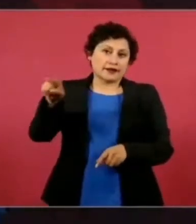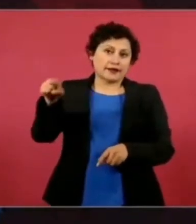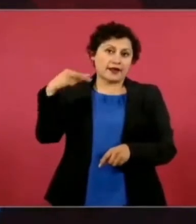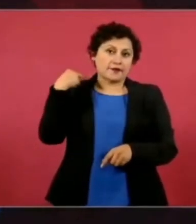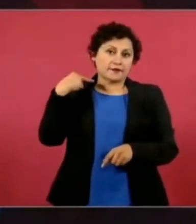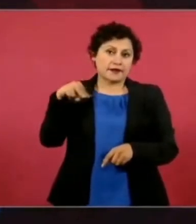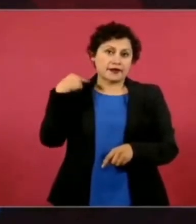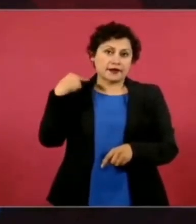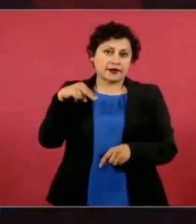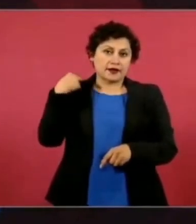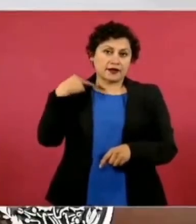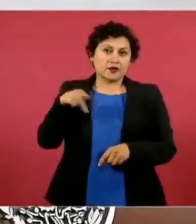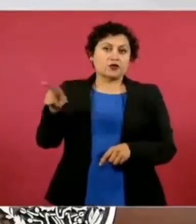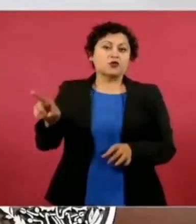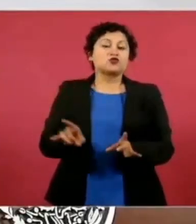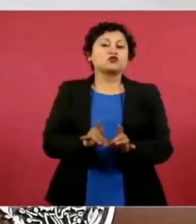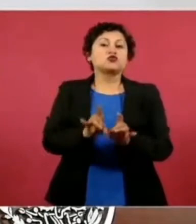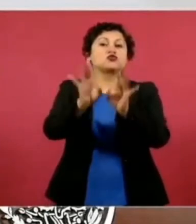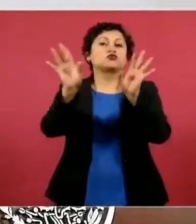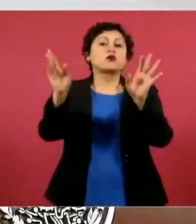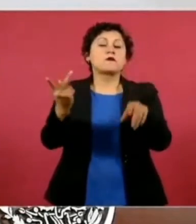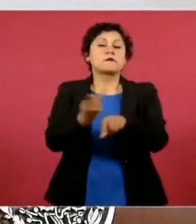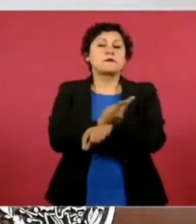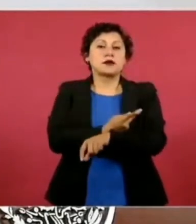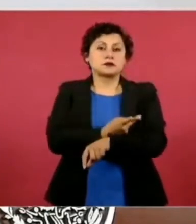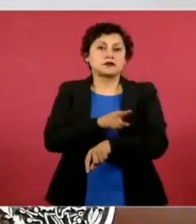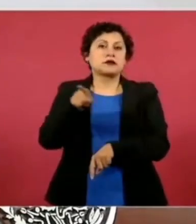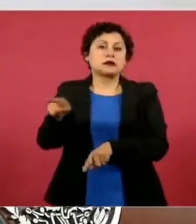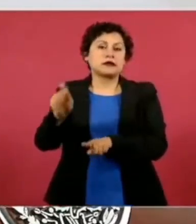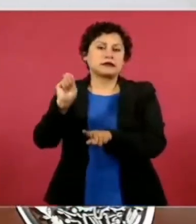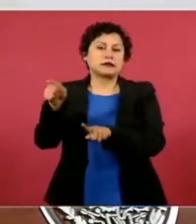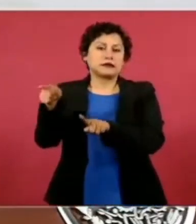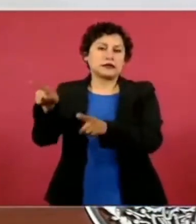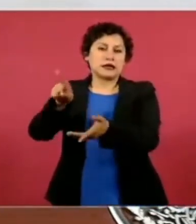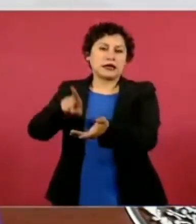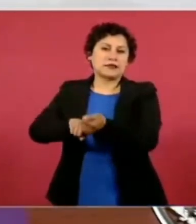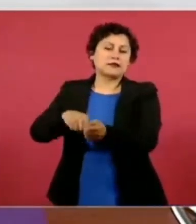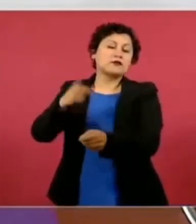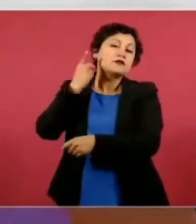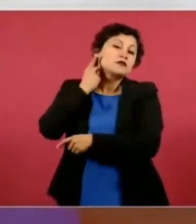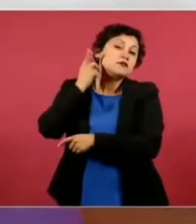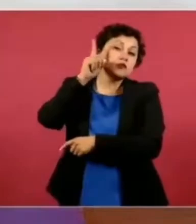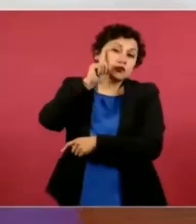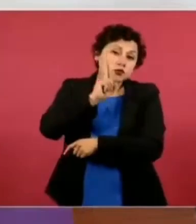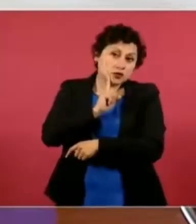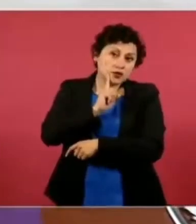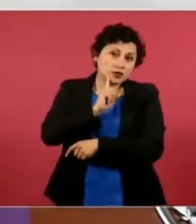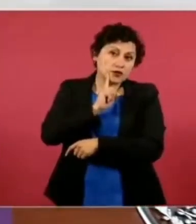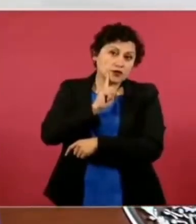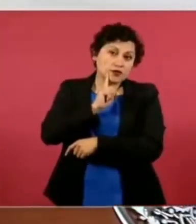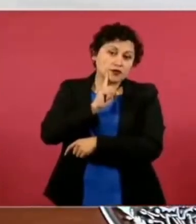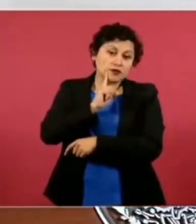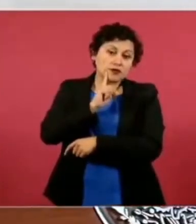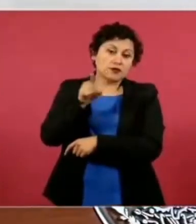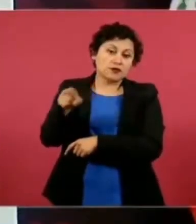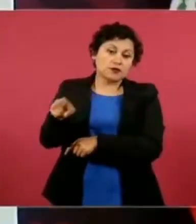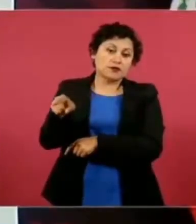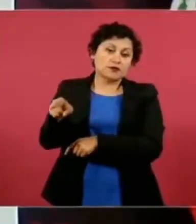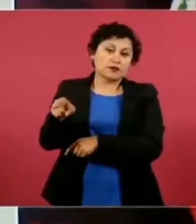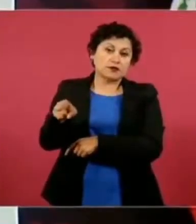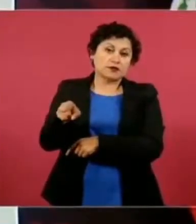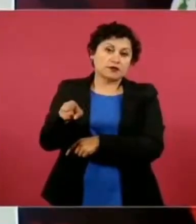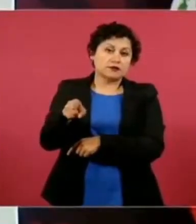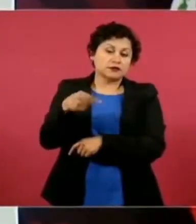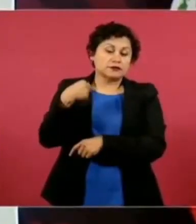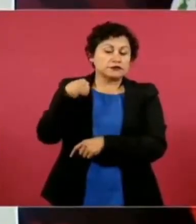en donde a una diputada de… Sí, me acuerdo su